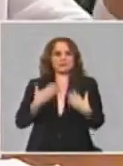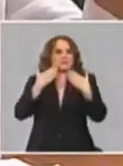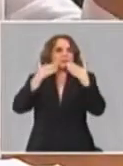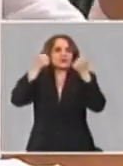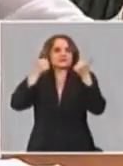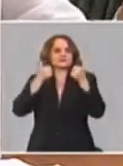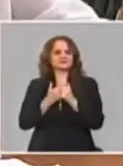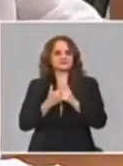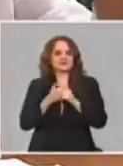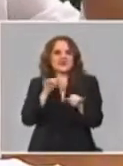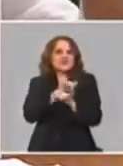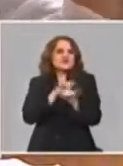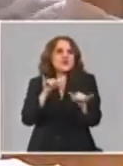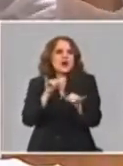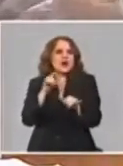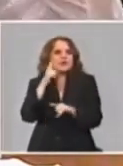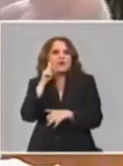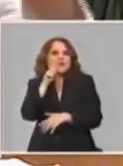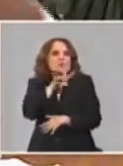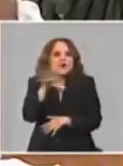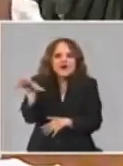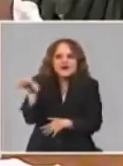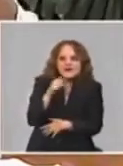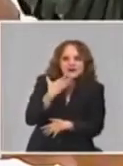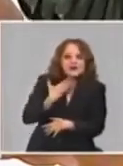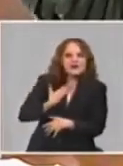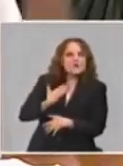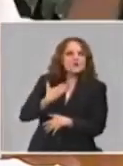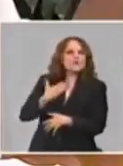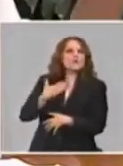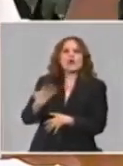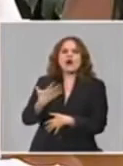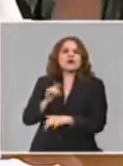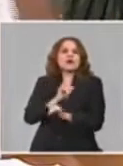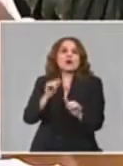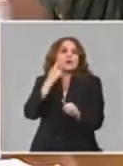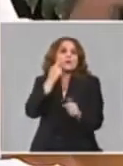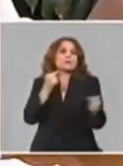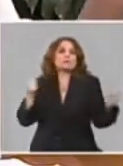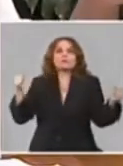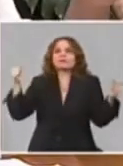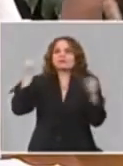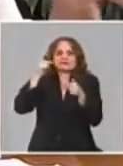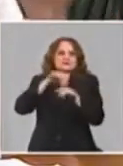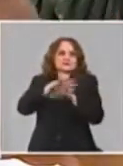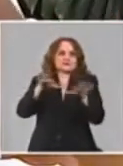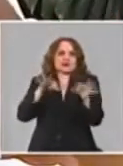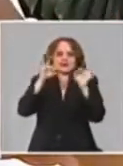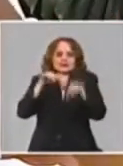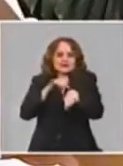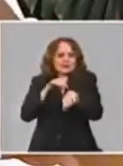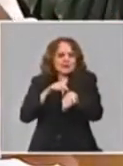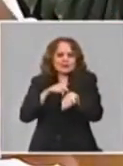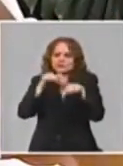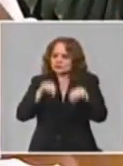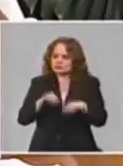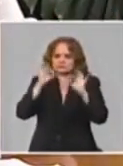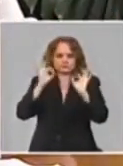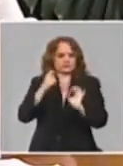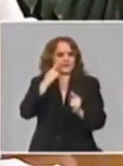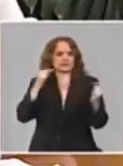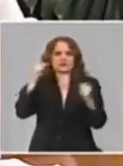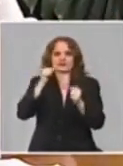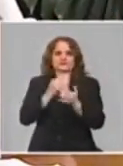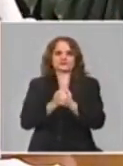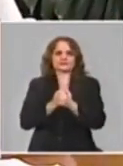ir a buscar al paciente entonces como la regla de oro es como la regla de oro este momento esta investigación quiero